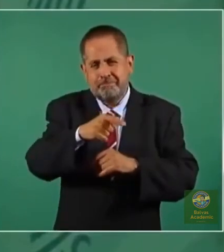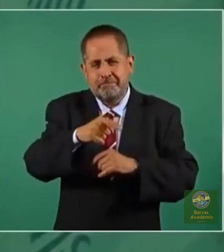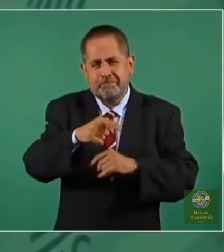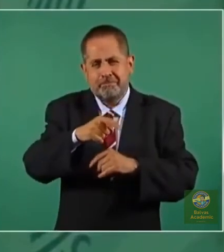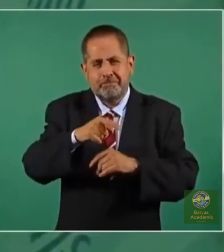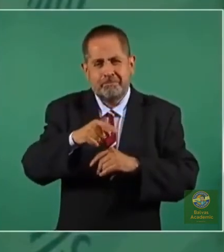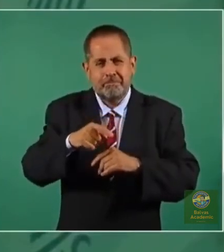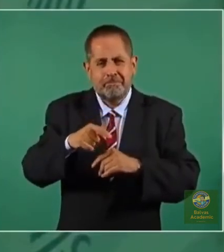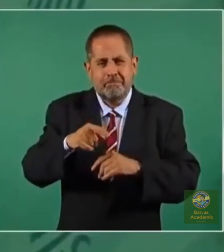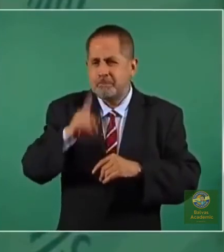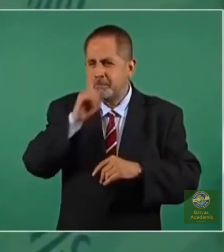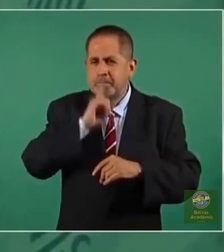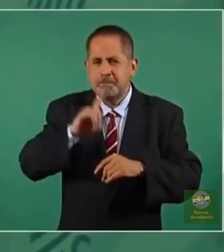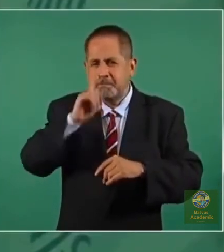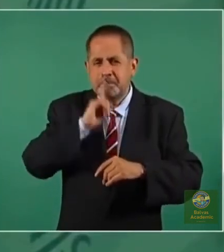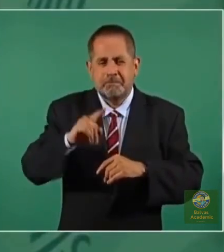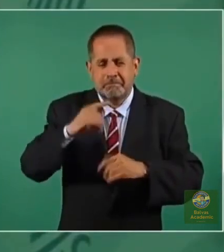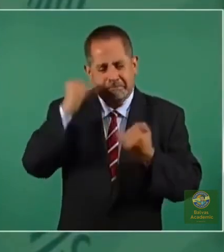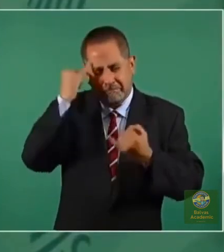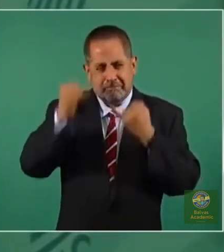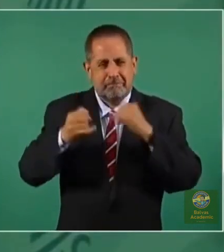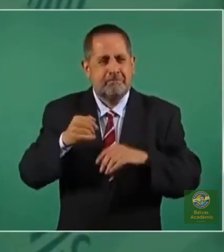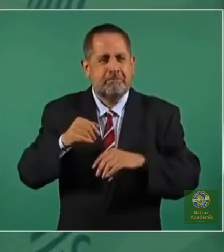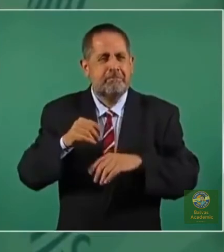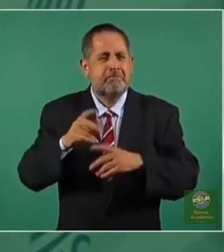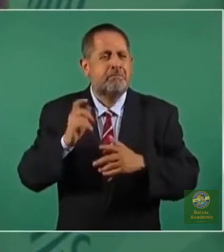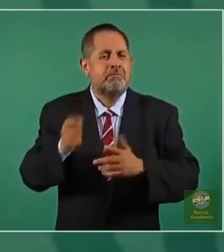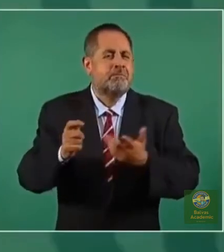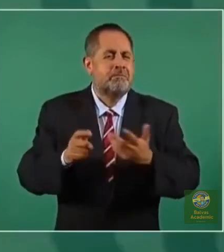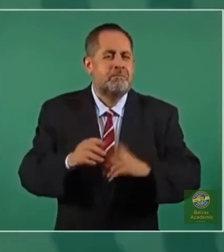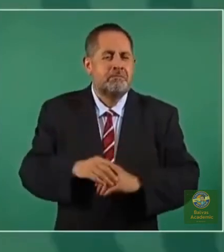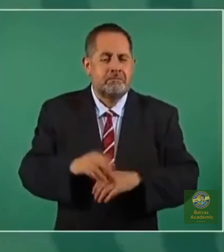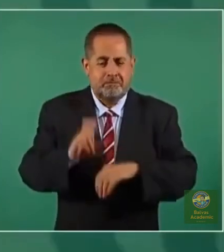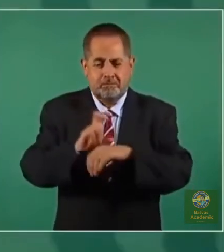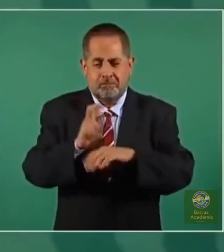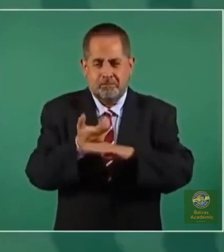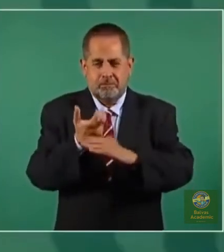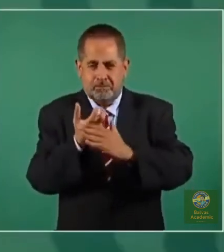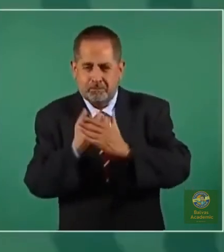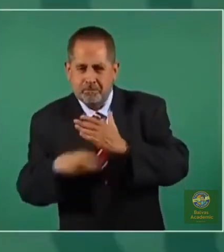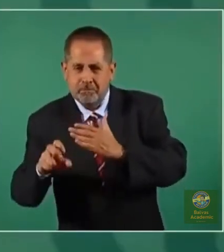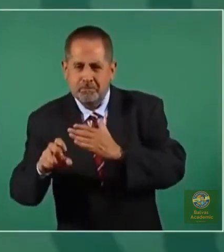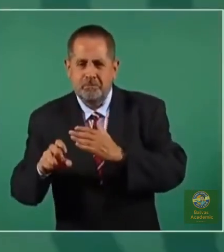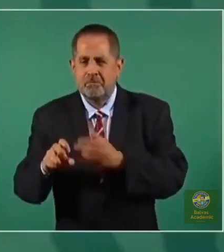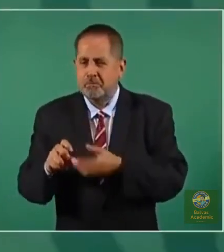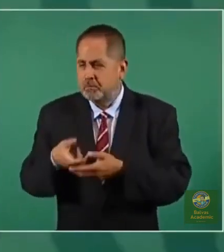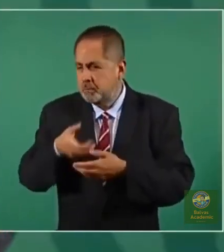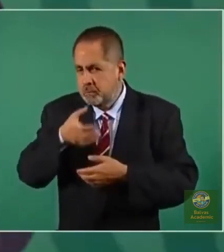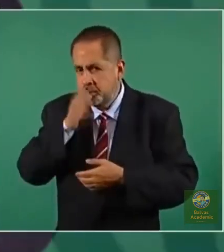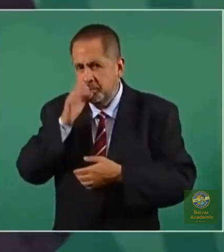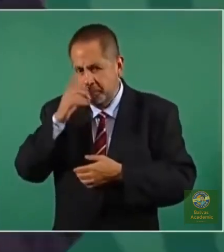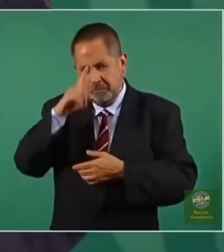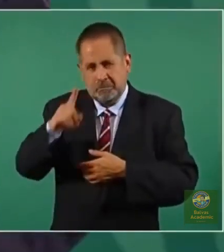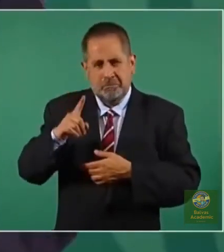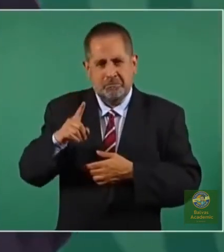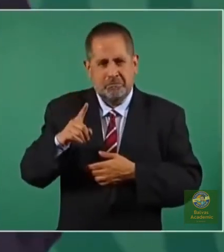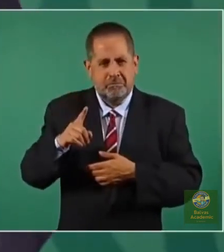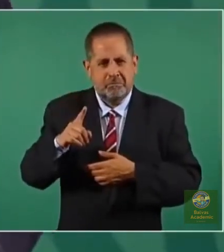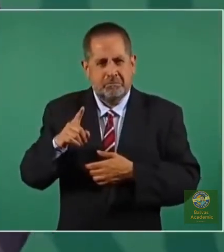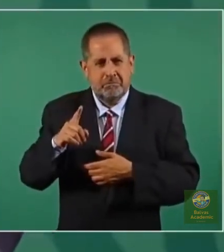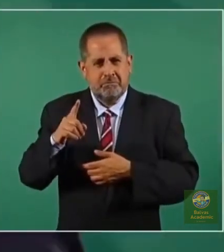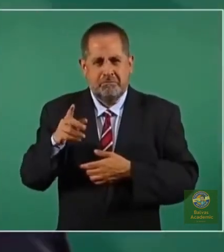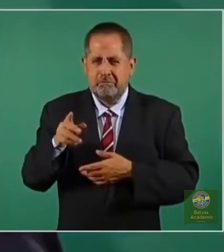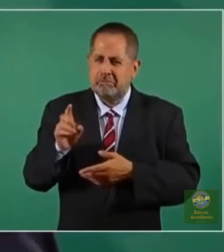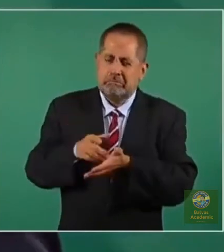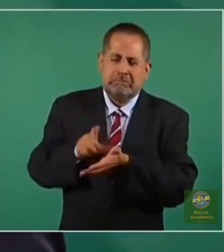toda esa mentira, todo ese mito de que huevos de Caguama joven para que no le tiren de la